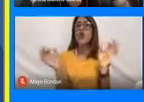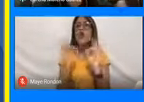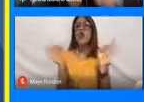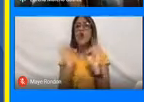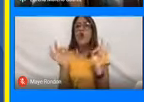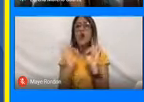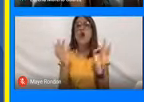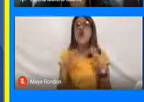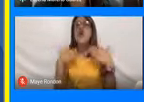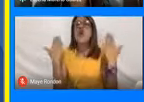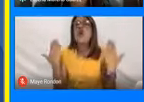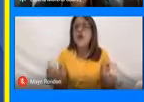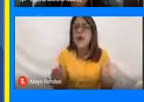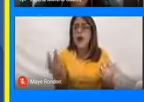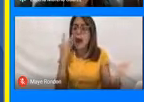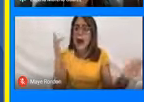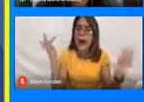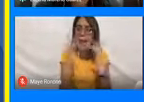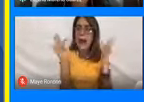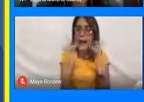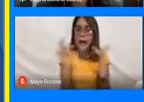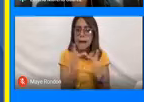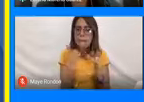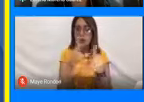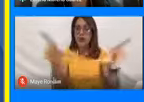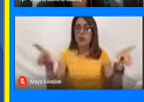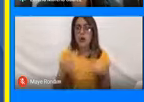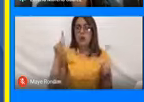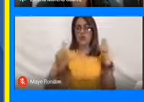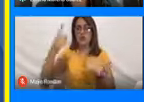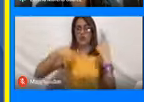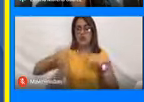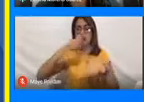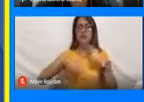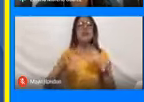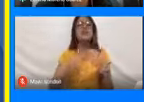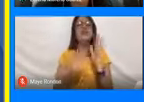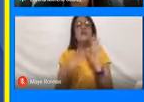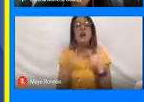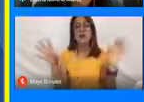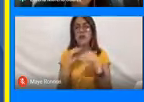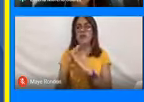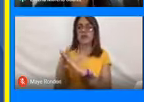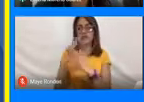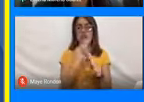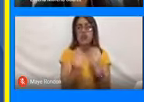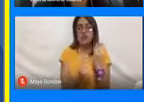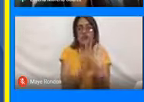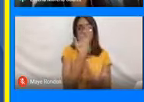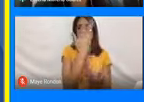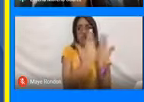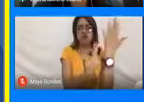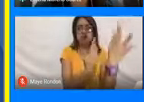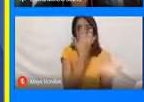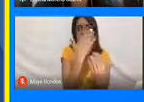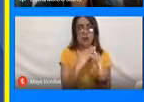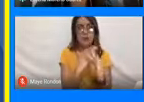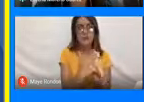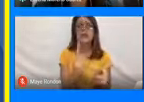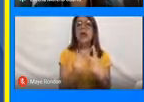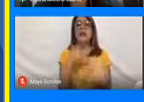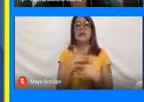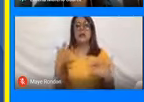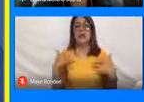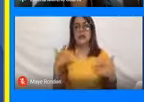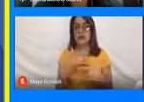adecuadas dentro de los lugares turísticos. Entonces, todo el tema de prevención de incendios, salubridad